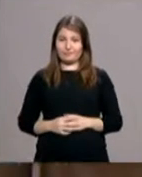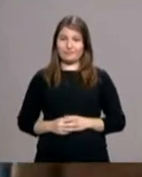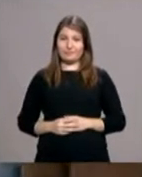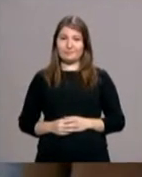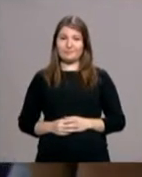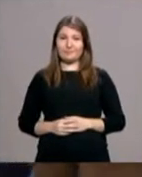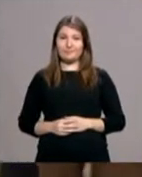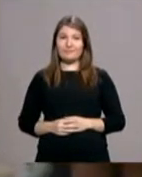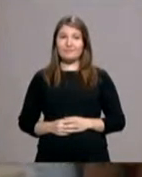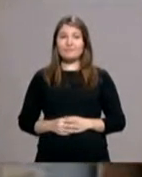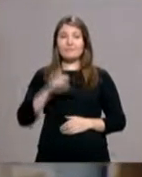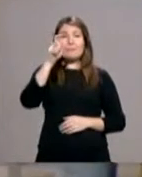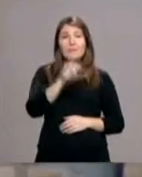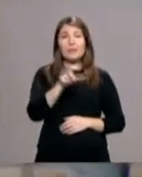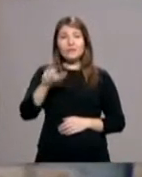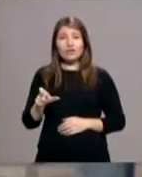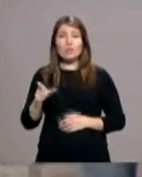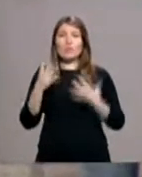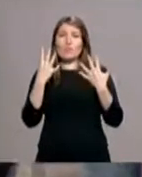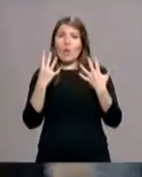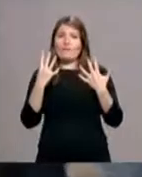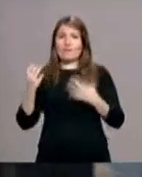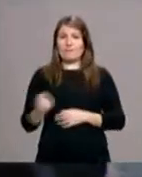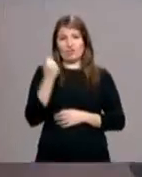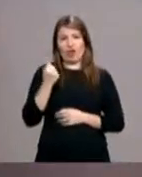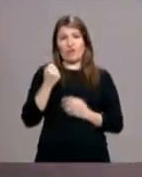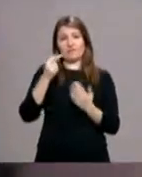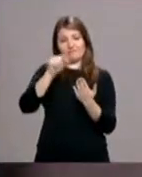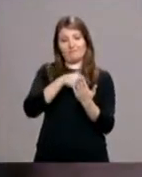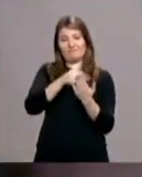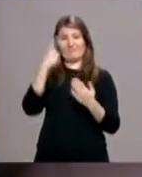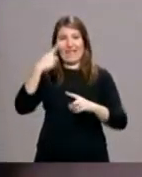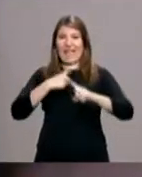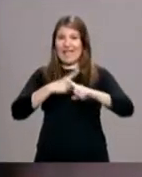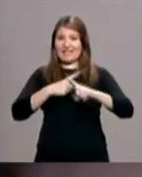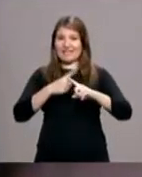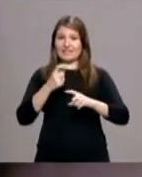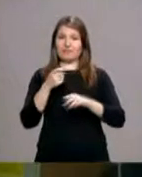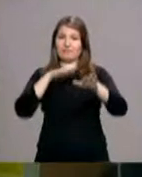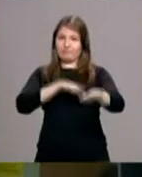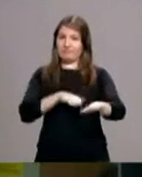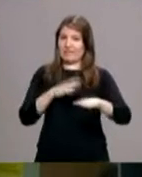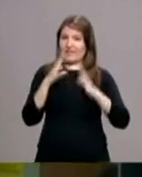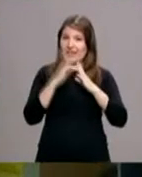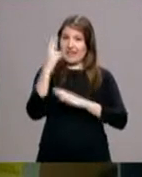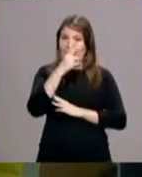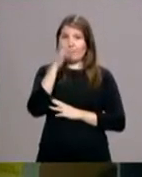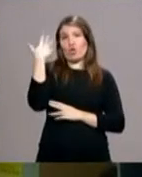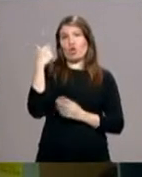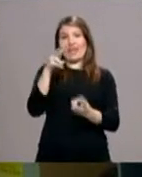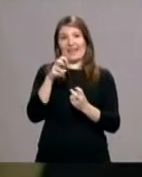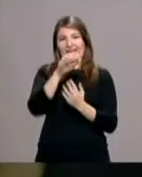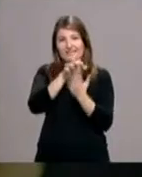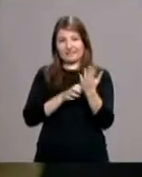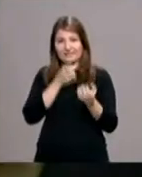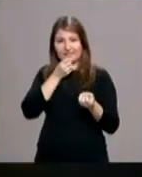Unas 9 millones de personas marcaron la X a favor de la Iglesia en su última Declaración de la Renta. Son casi 56.000